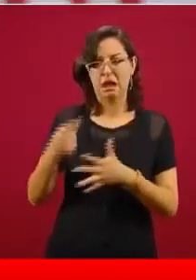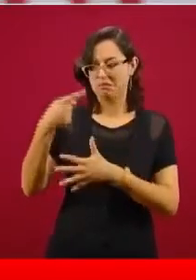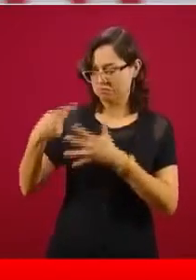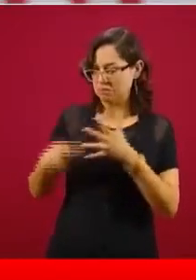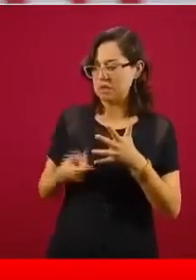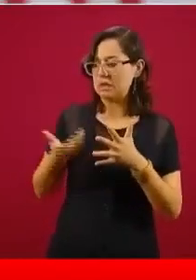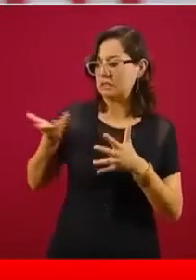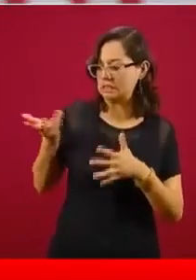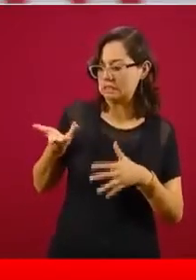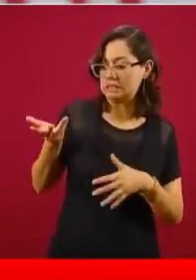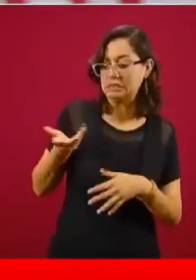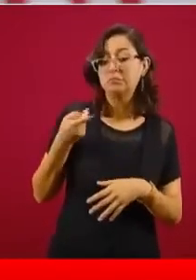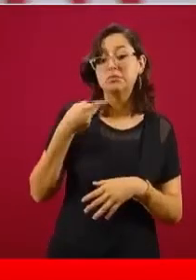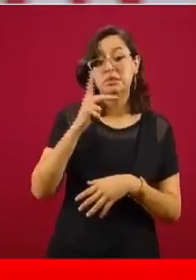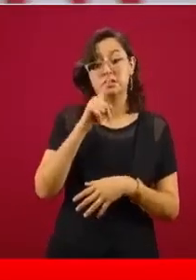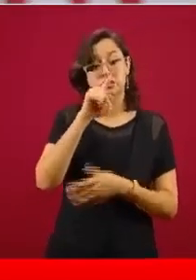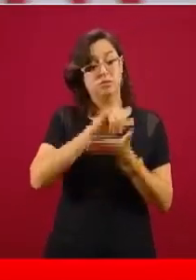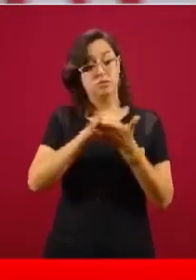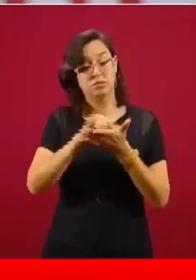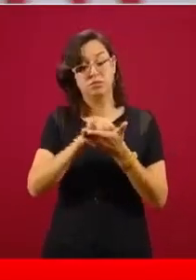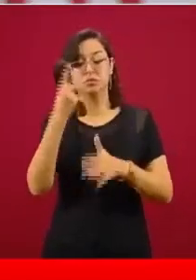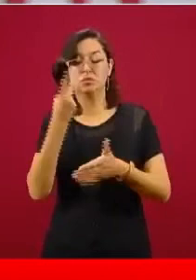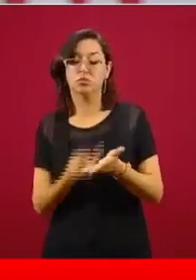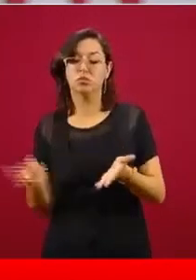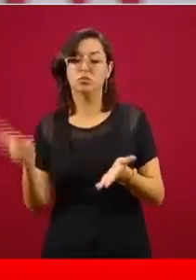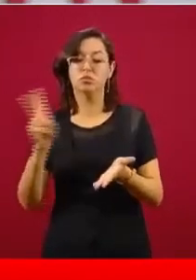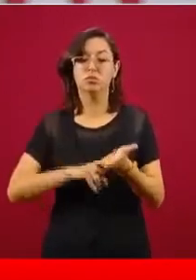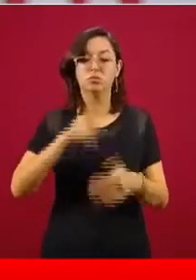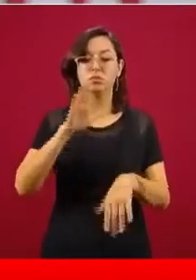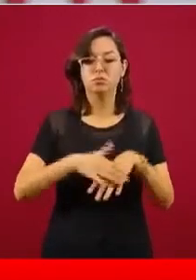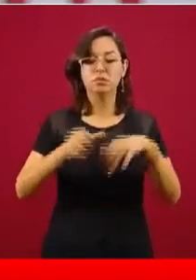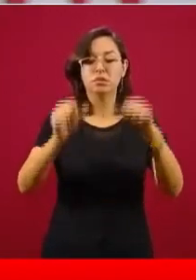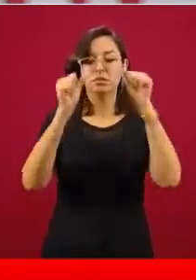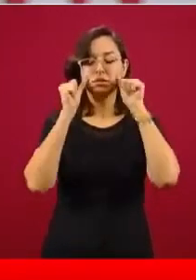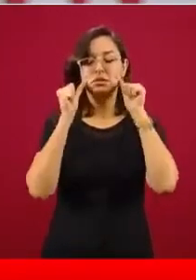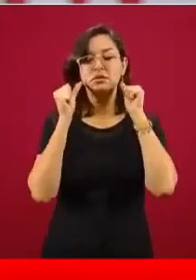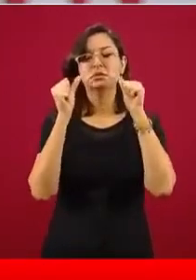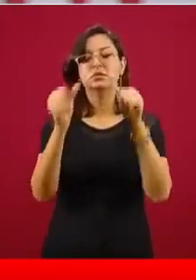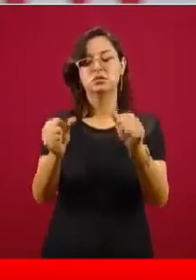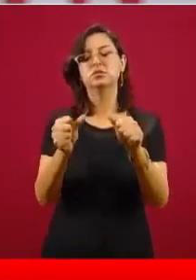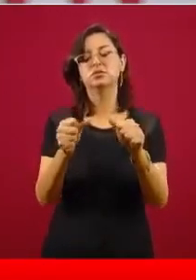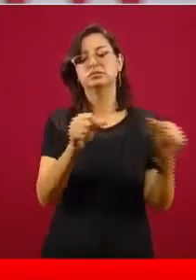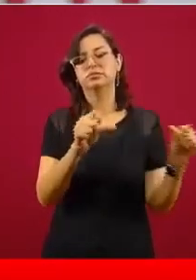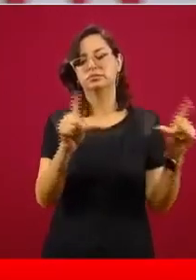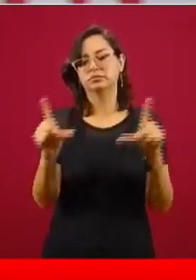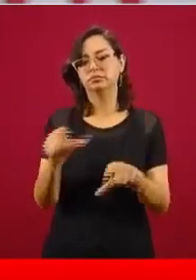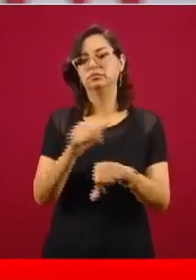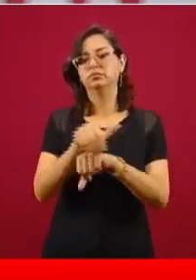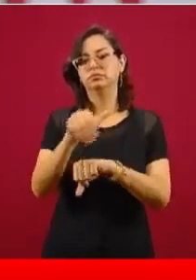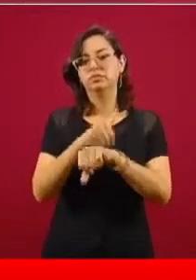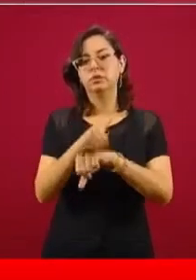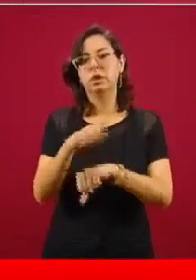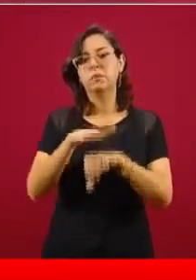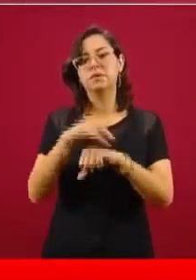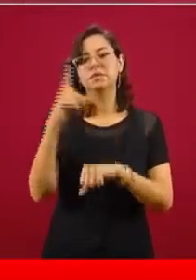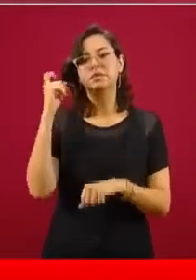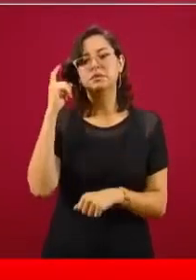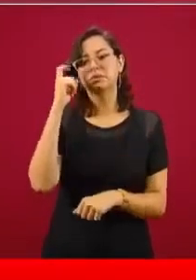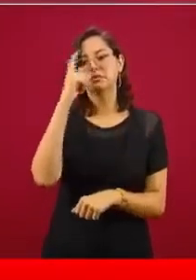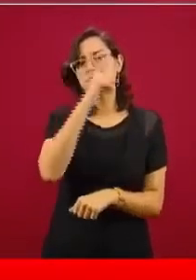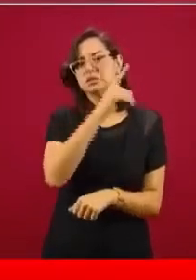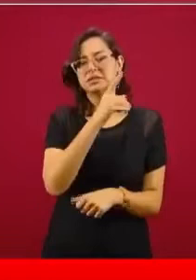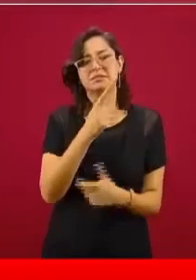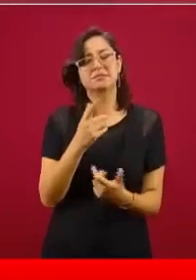poder dar atención. Y les voy a explicar ahora con los números por qué ha sido más difícil o el lugar más